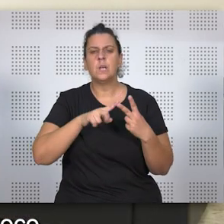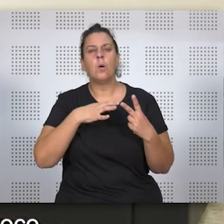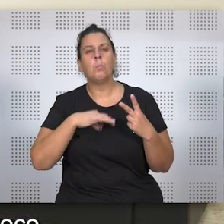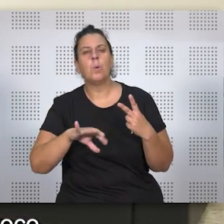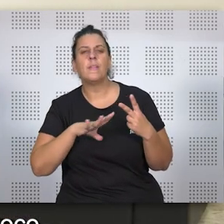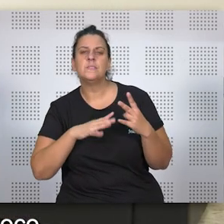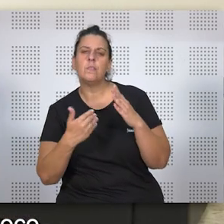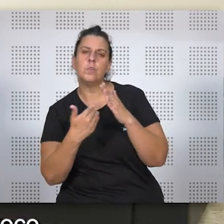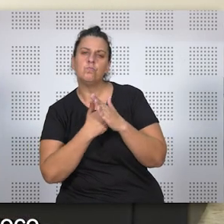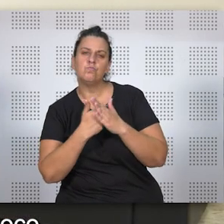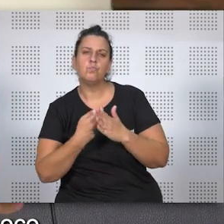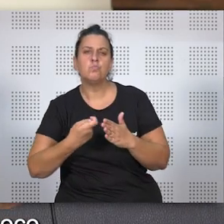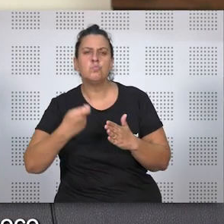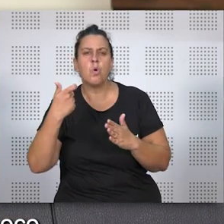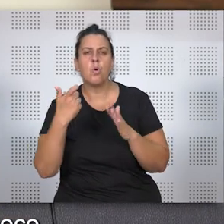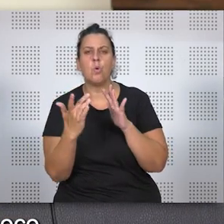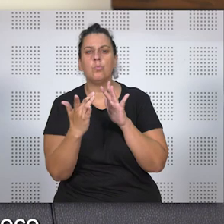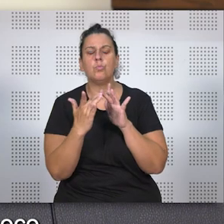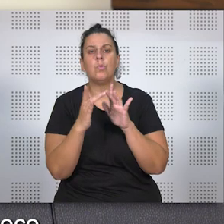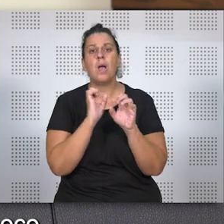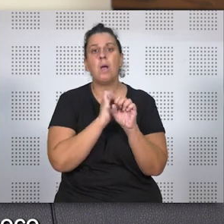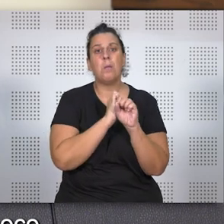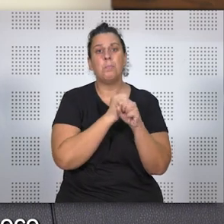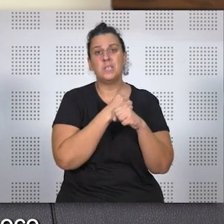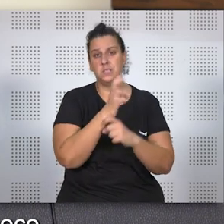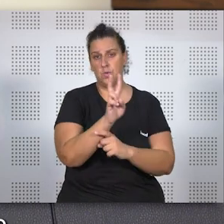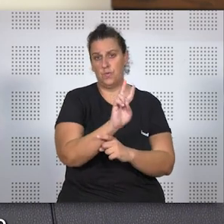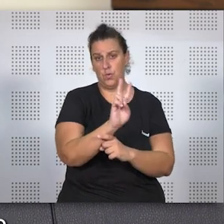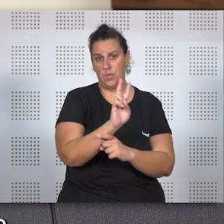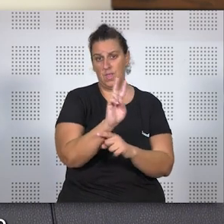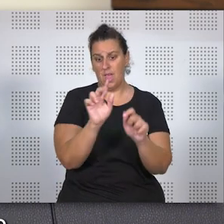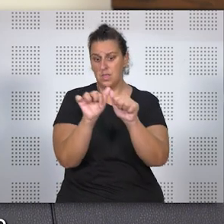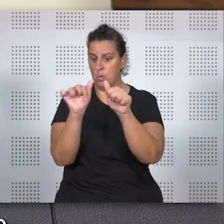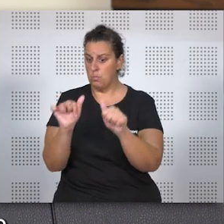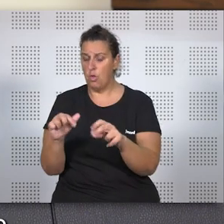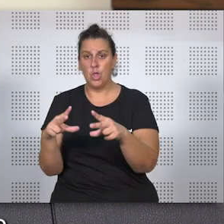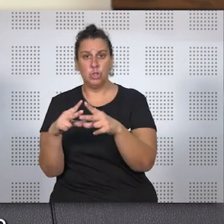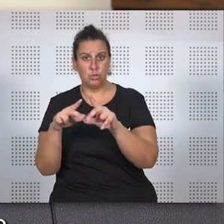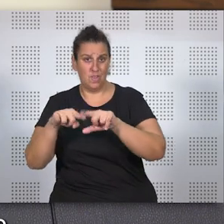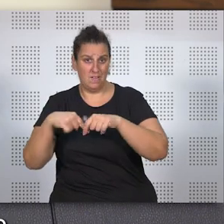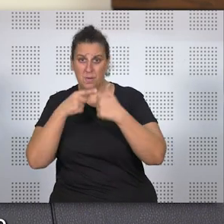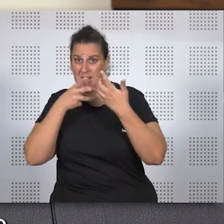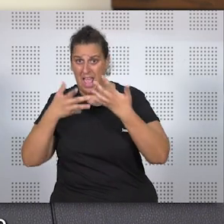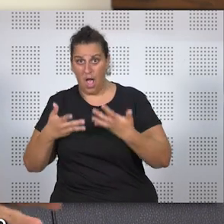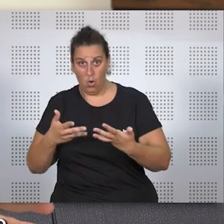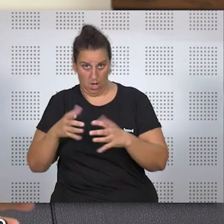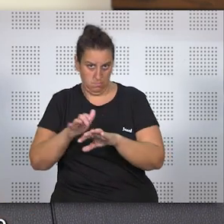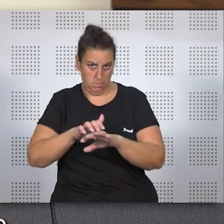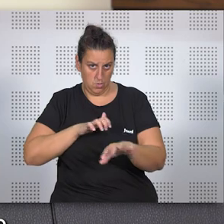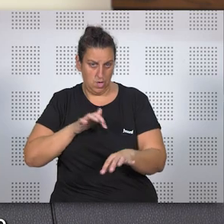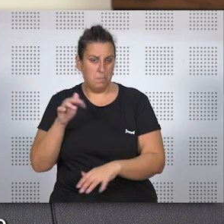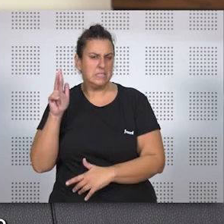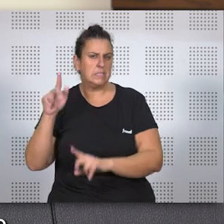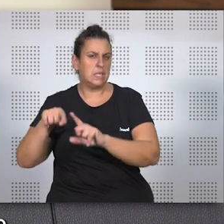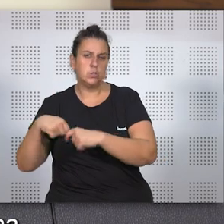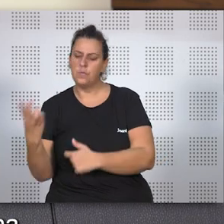aclarar también un poco qué relación existe entre esta pensión de viudedad, el modelo social de familia actualmente imperante y el propio derecho